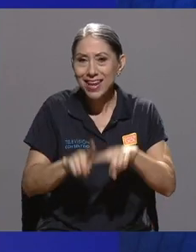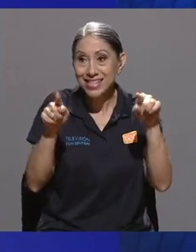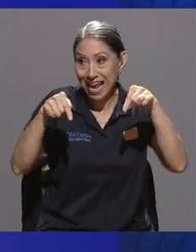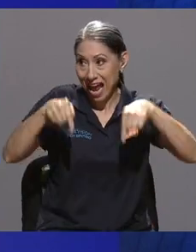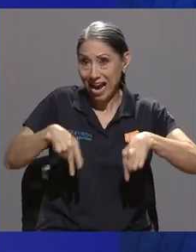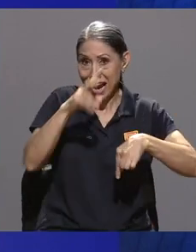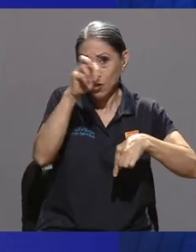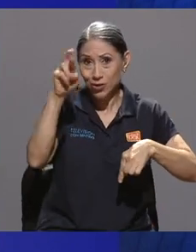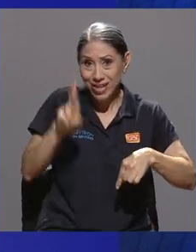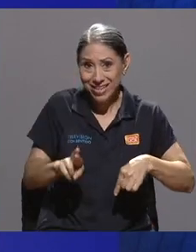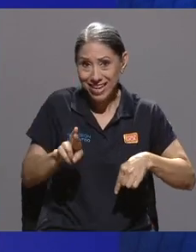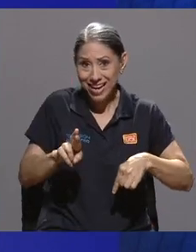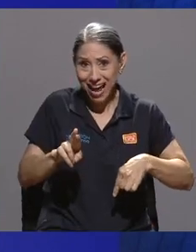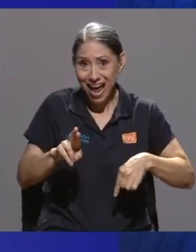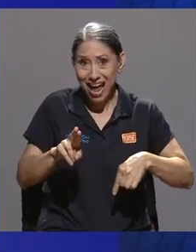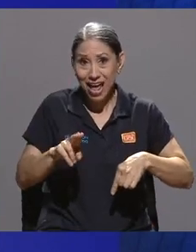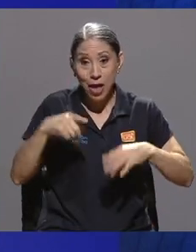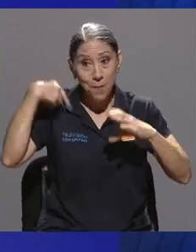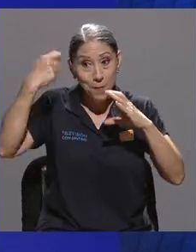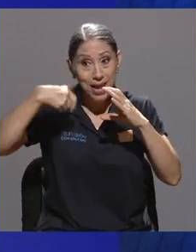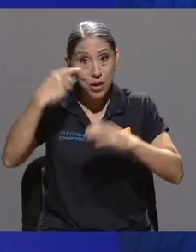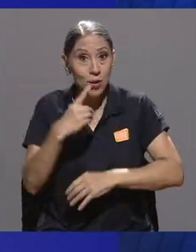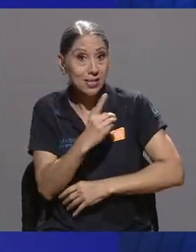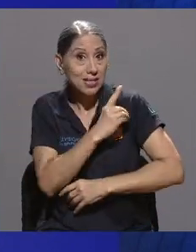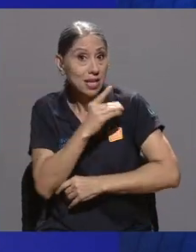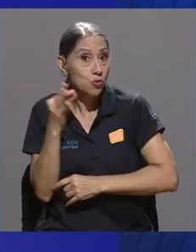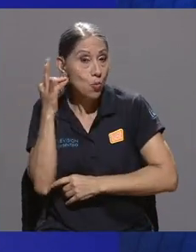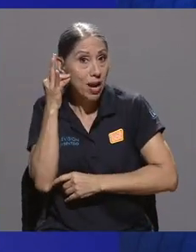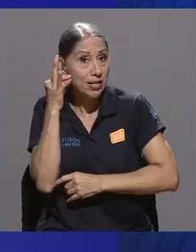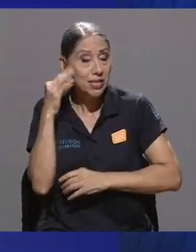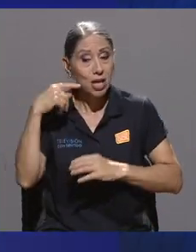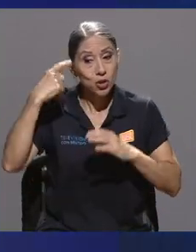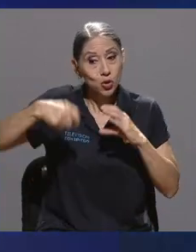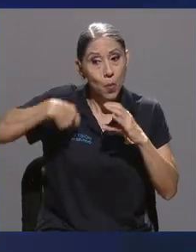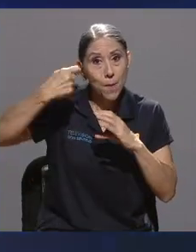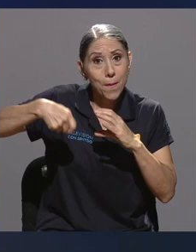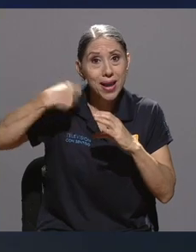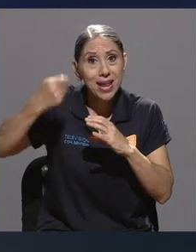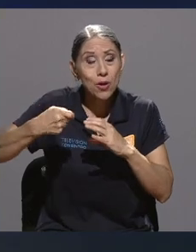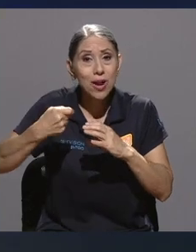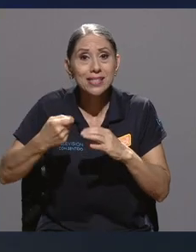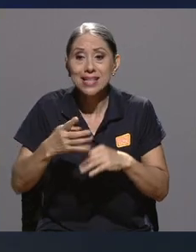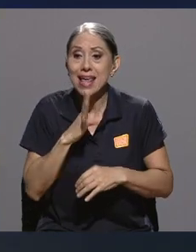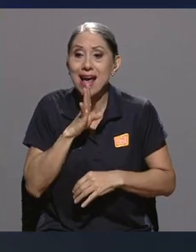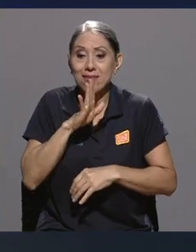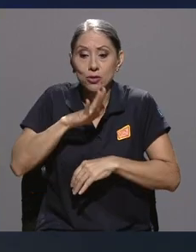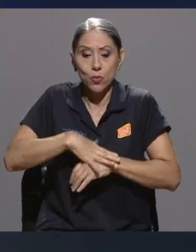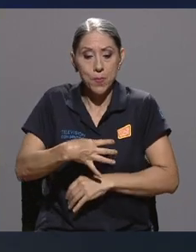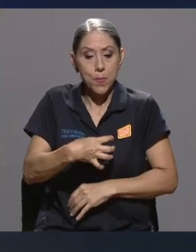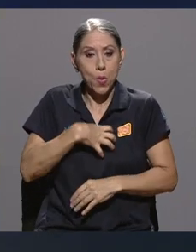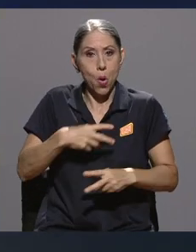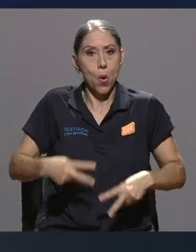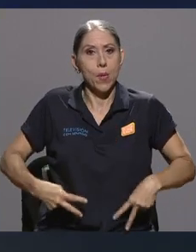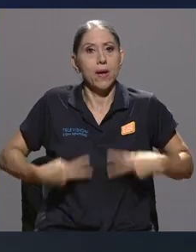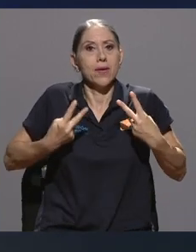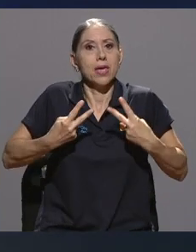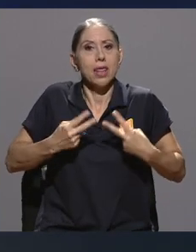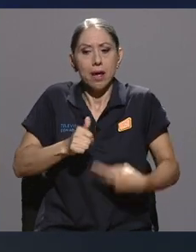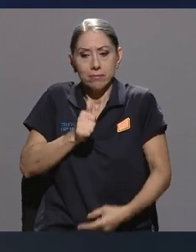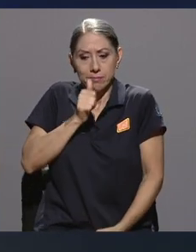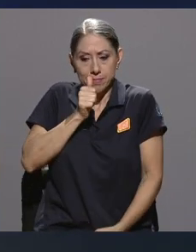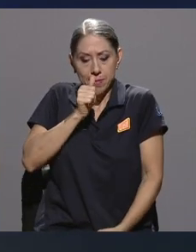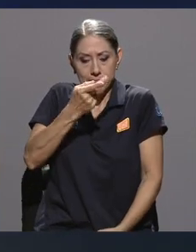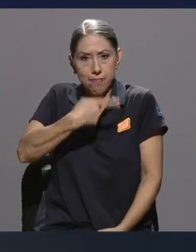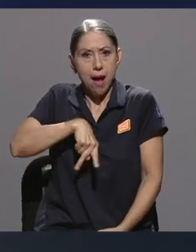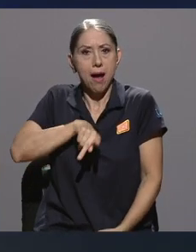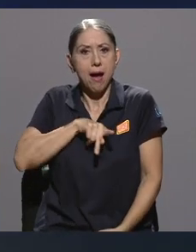Costa Rica. Las películas dirigidas por mujeres son películas muy autorales, que hablan de nuestra propia vida, de nuestra propia intimidad. Son películas